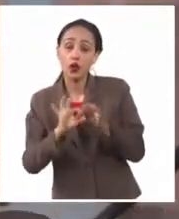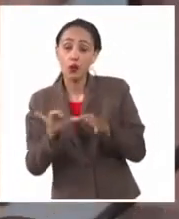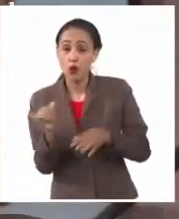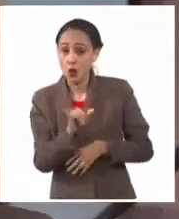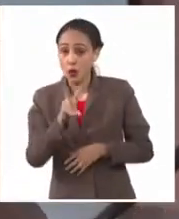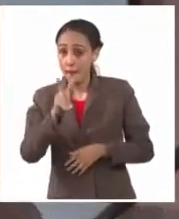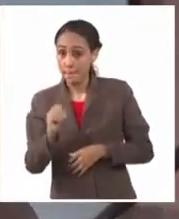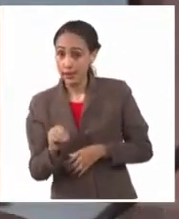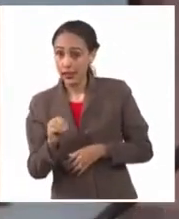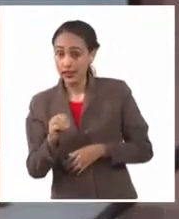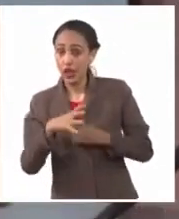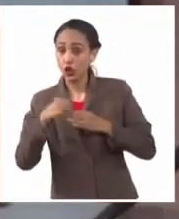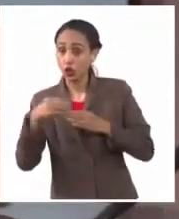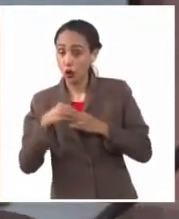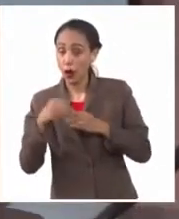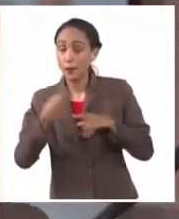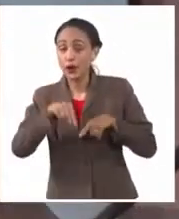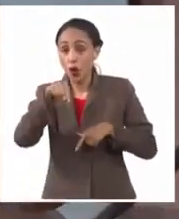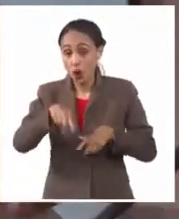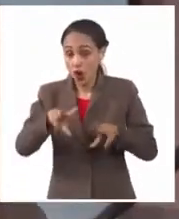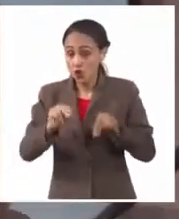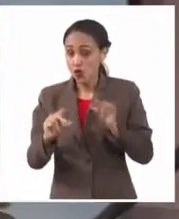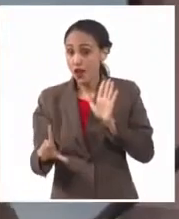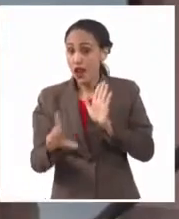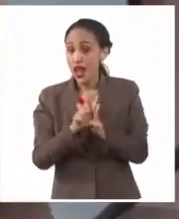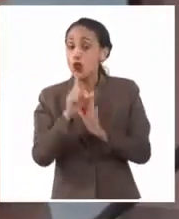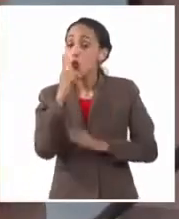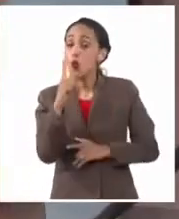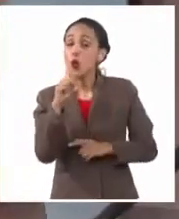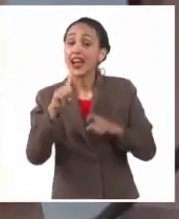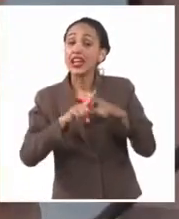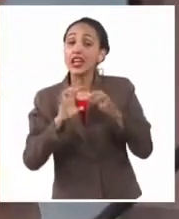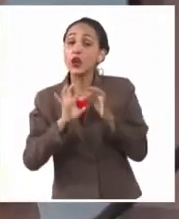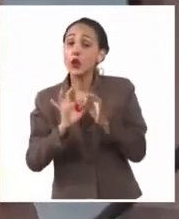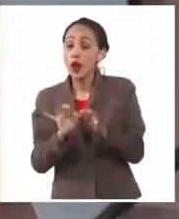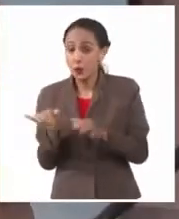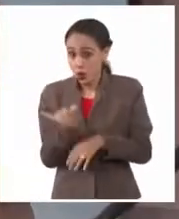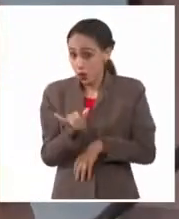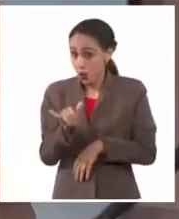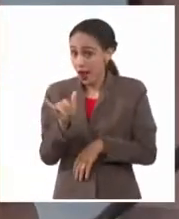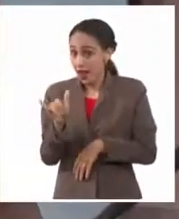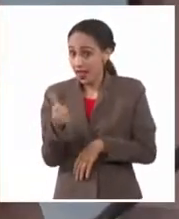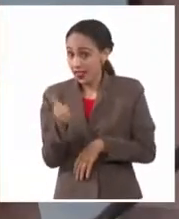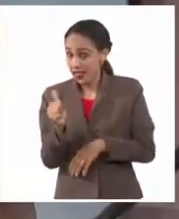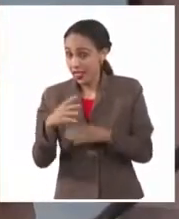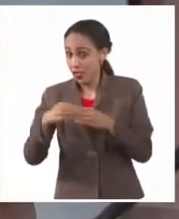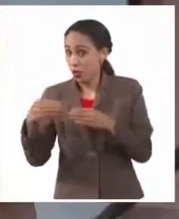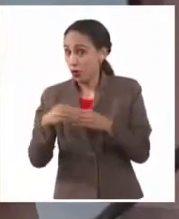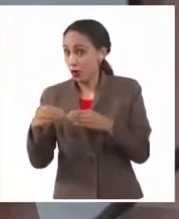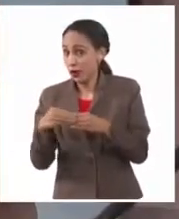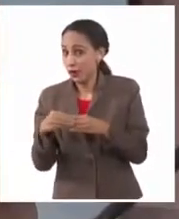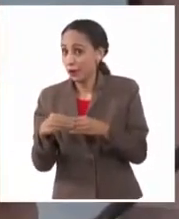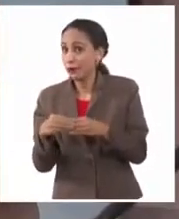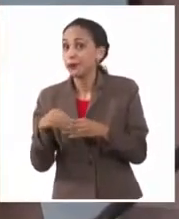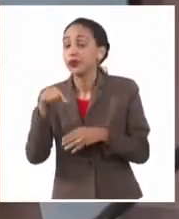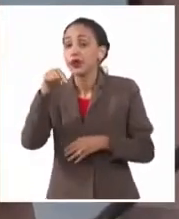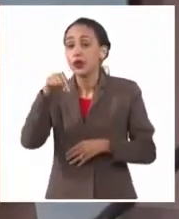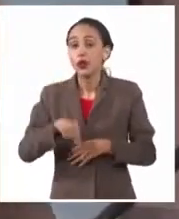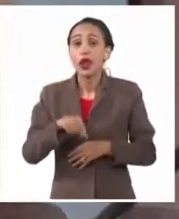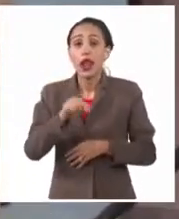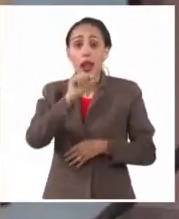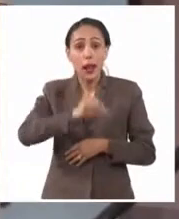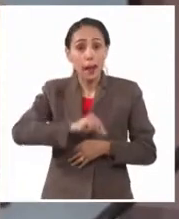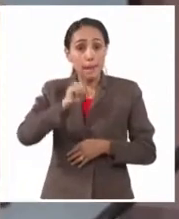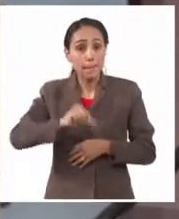dólares, ahora estamos hablando en la nueva norma de un kilogramo igual a 10 dólares, pues entonces las personas,